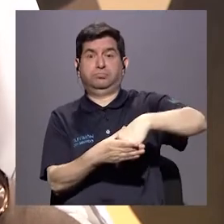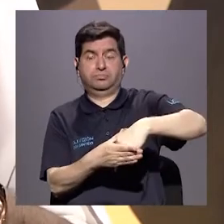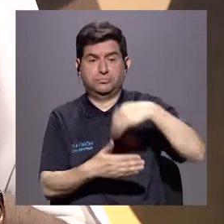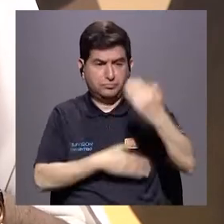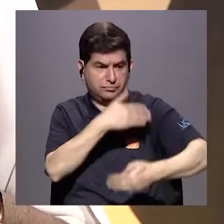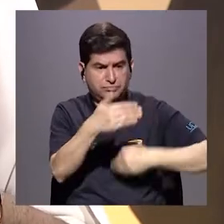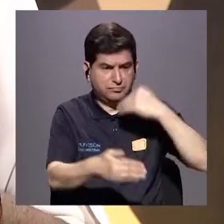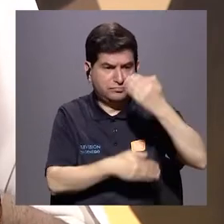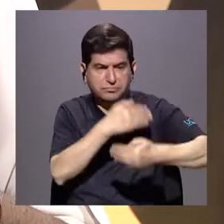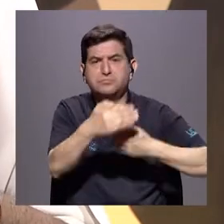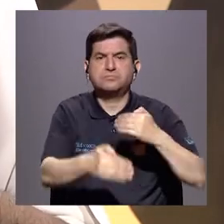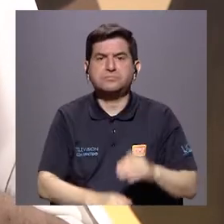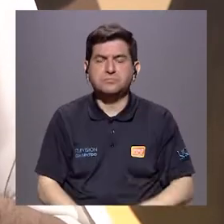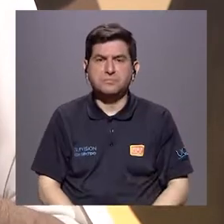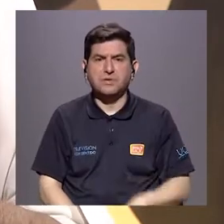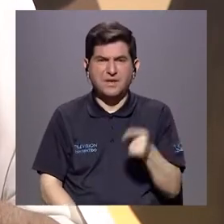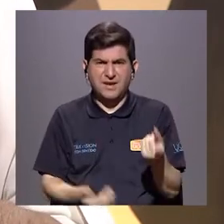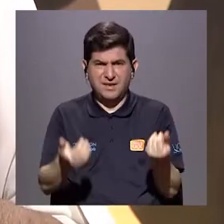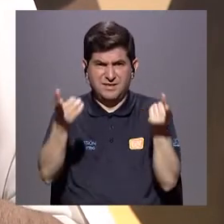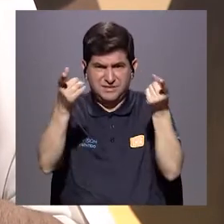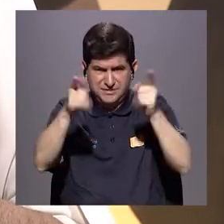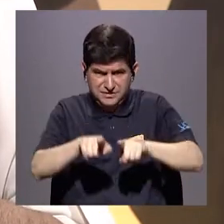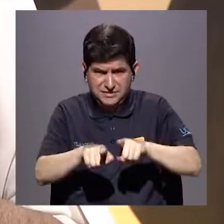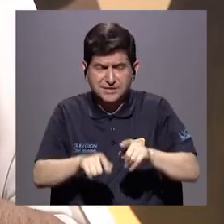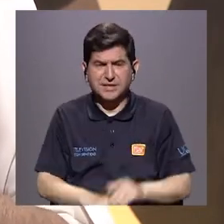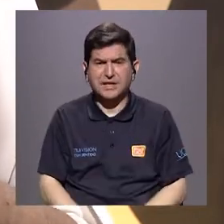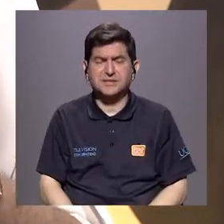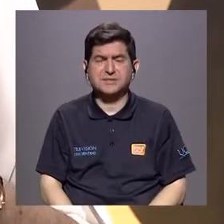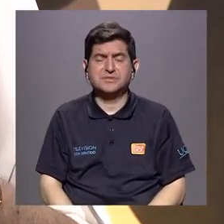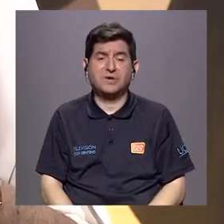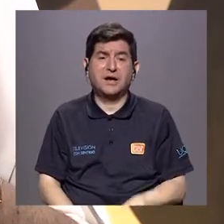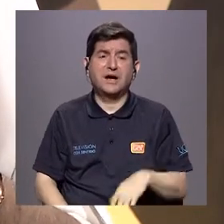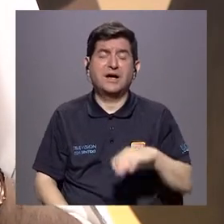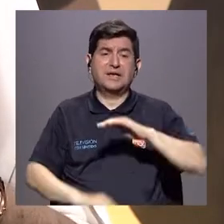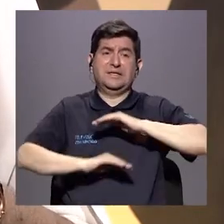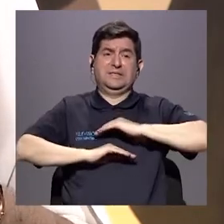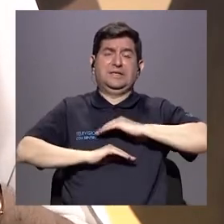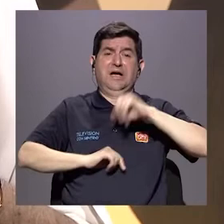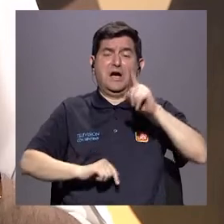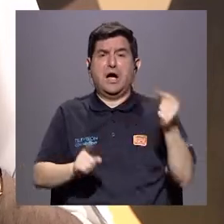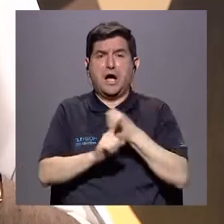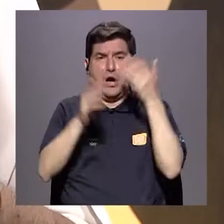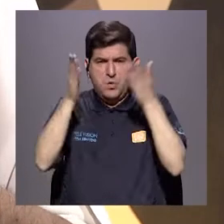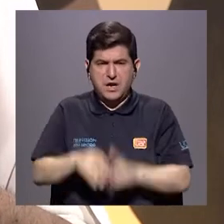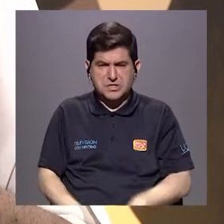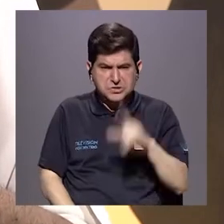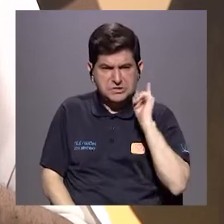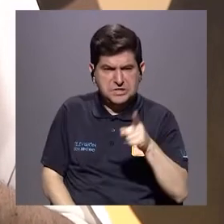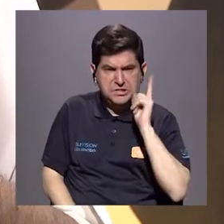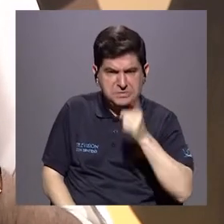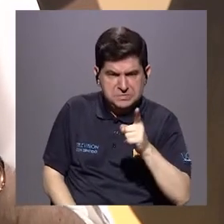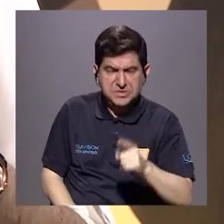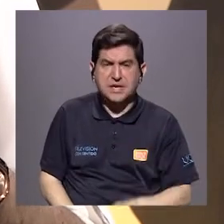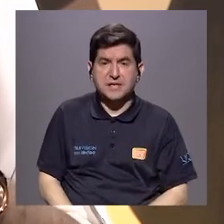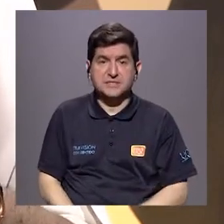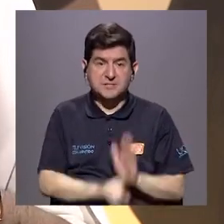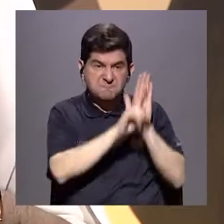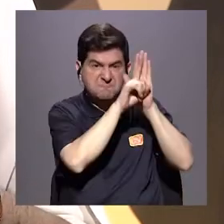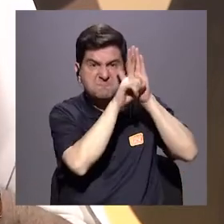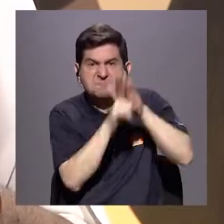en esta dinámica de complacer a un agresor que lo intimida, que lo